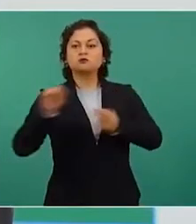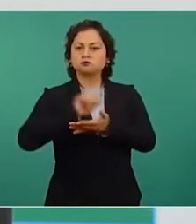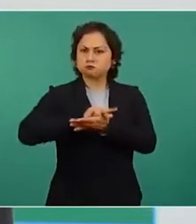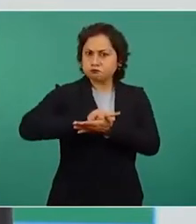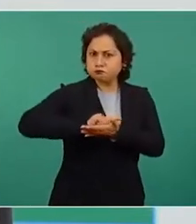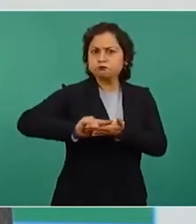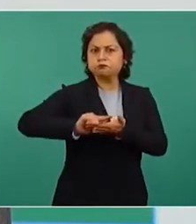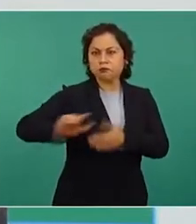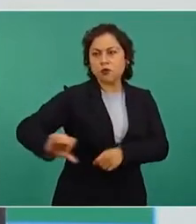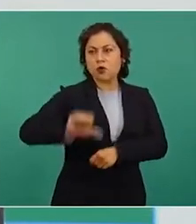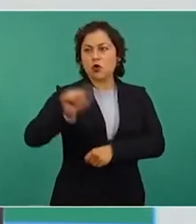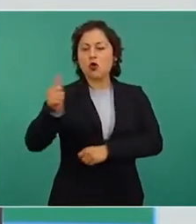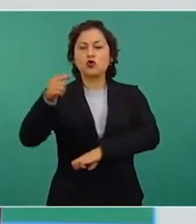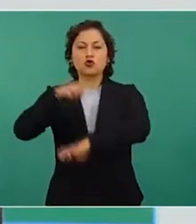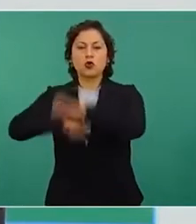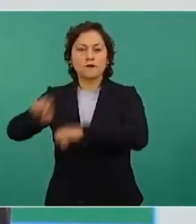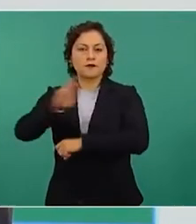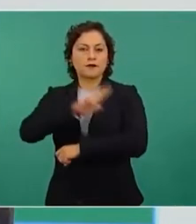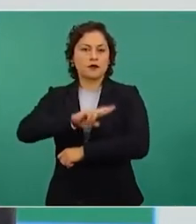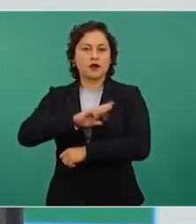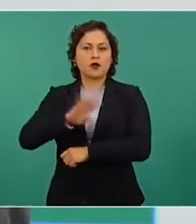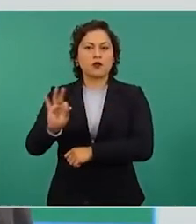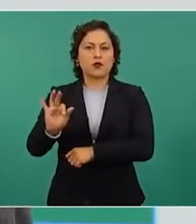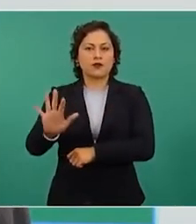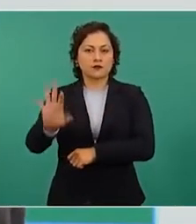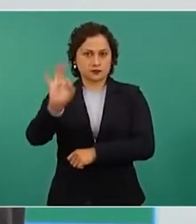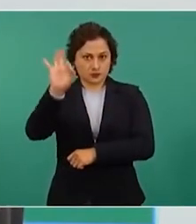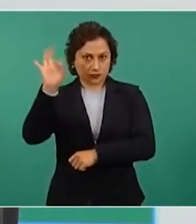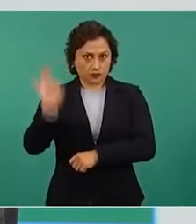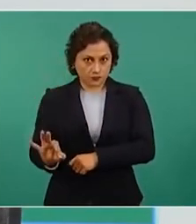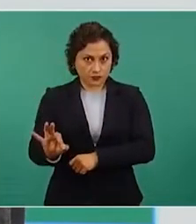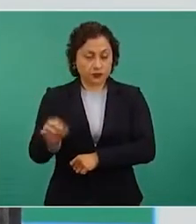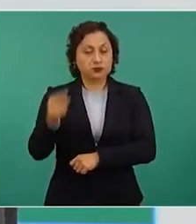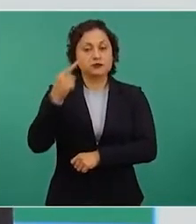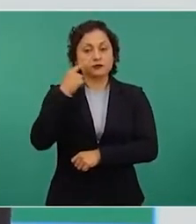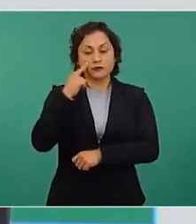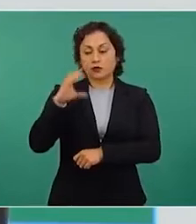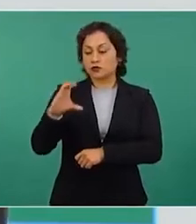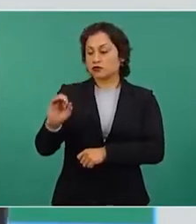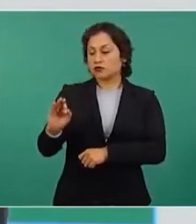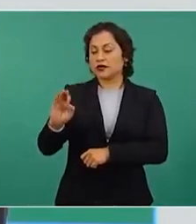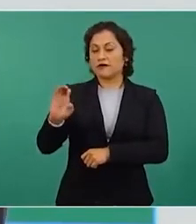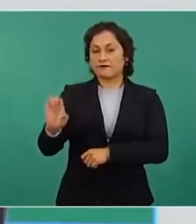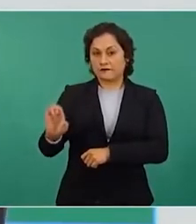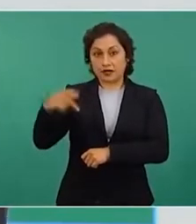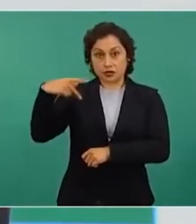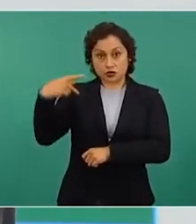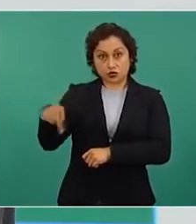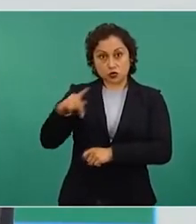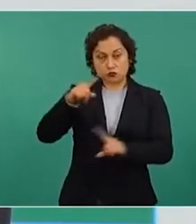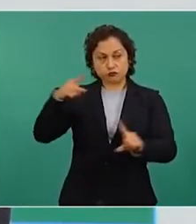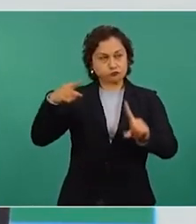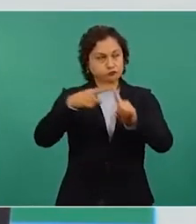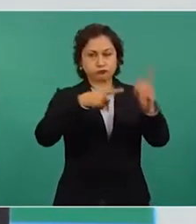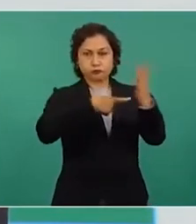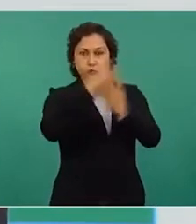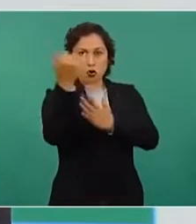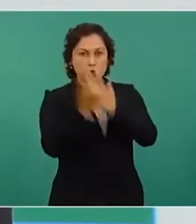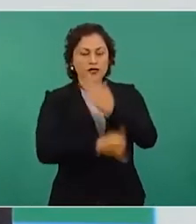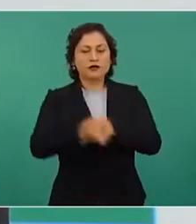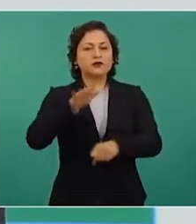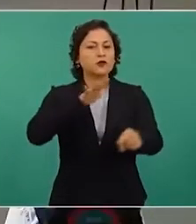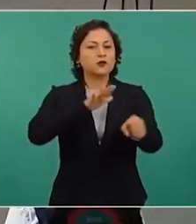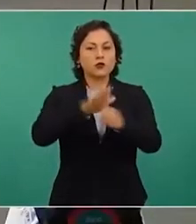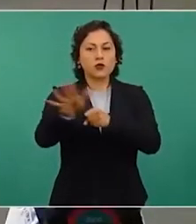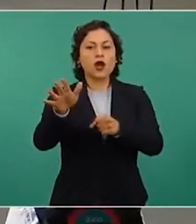el 45 por ciento. El Plan de Negocios de la Comisión Federal de Electricidad establece la modernización de